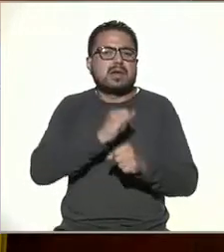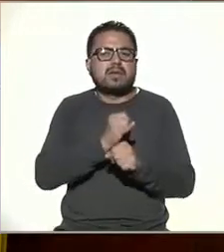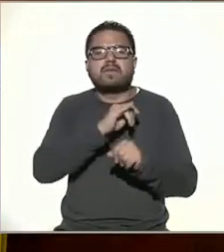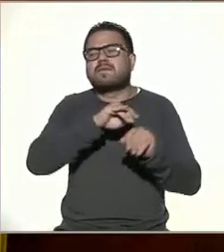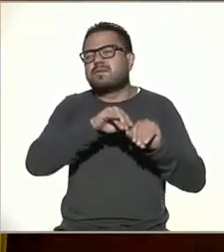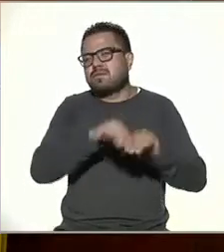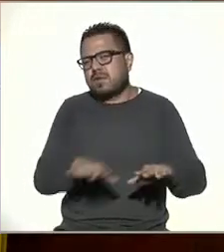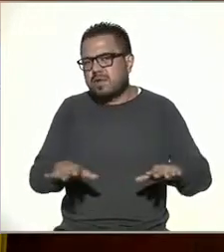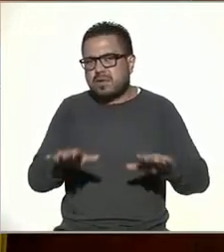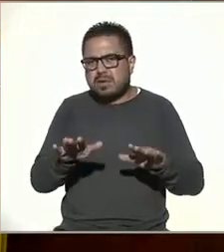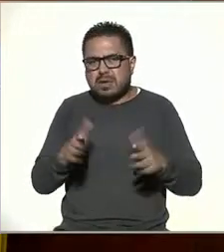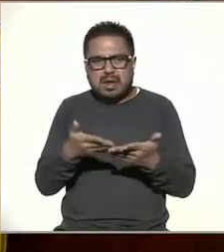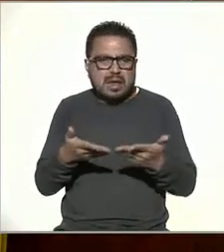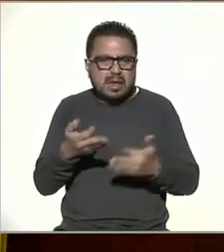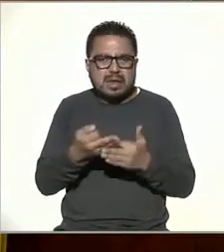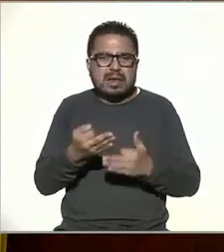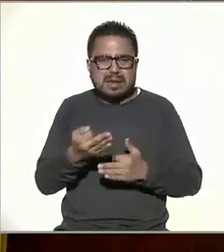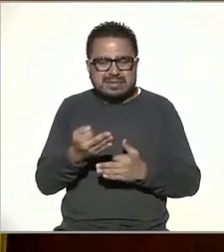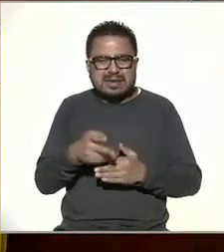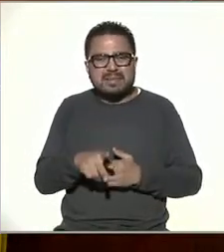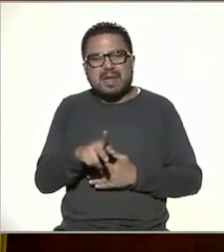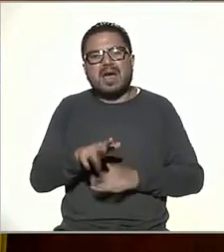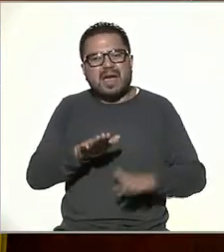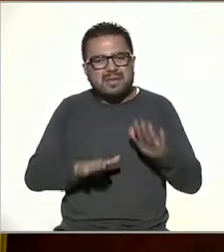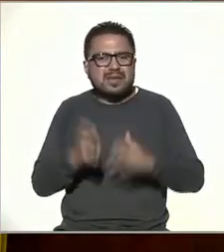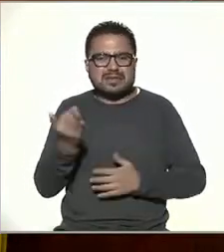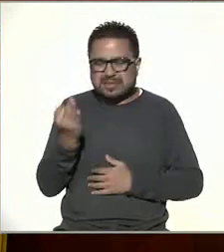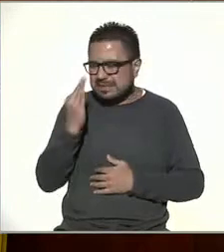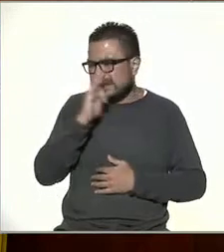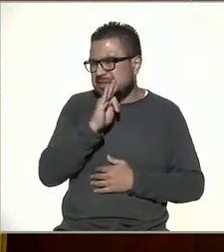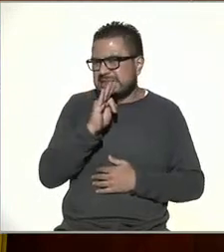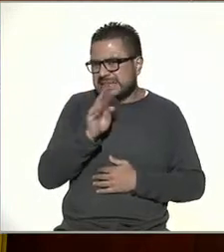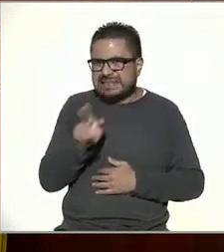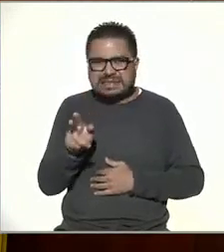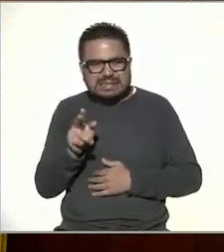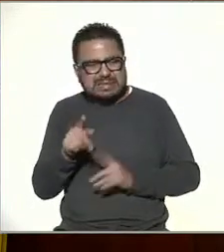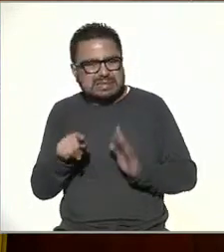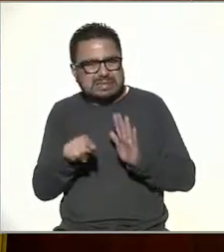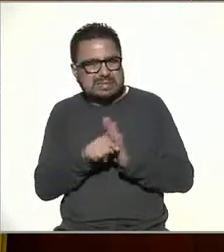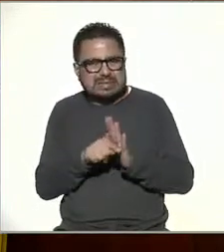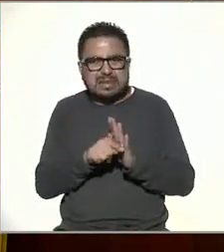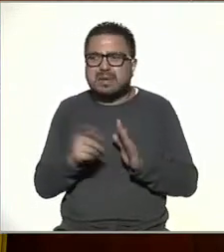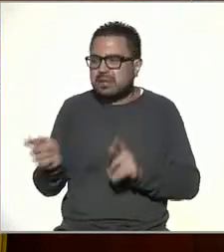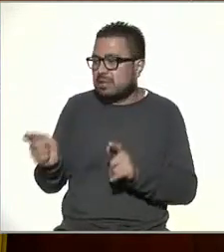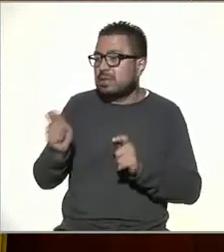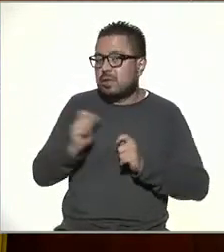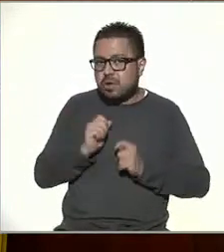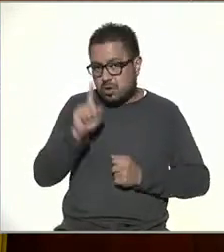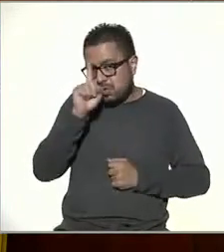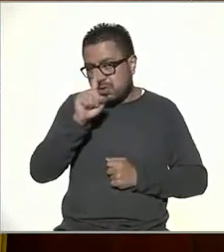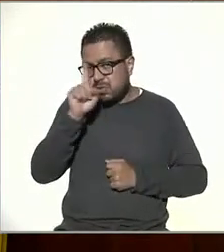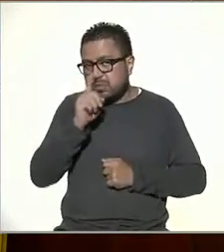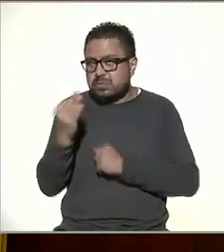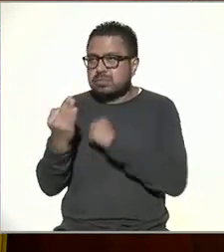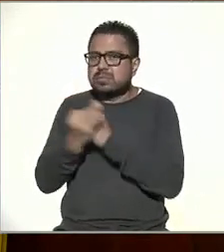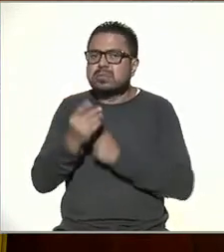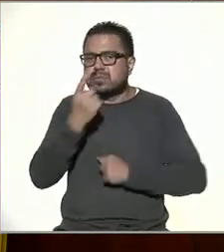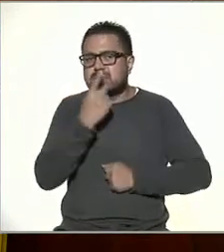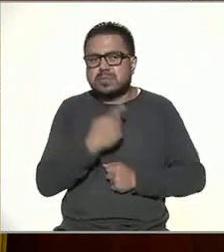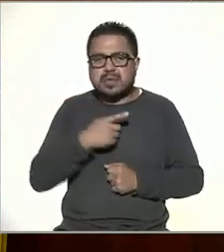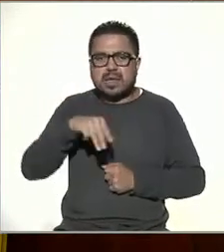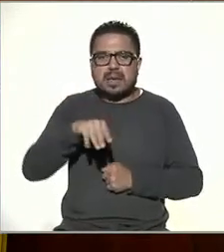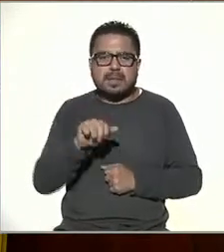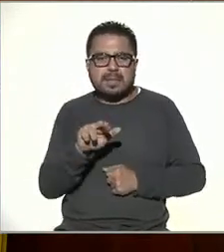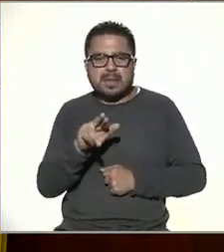lo malo es cuando es falsa por otra parte nos dan acá como un tip nos dice María